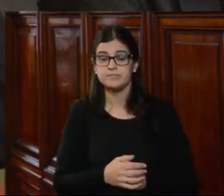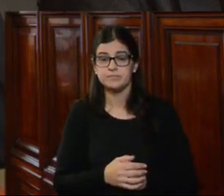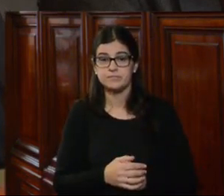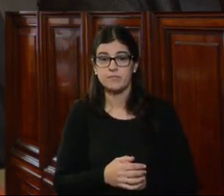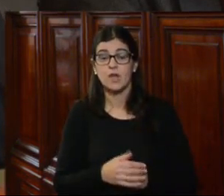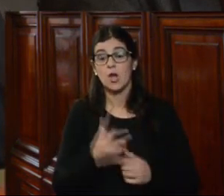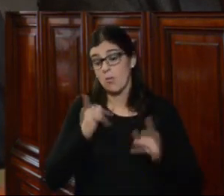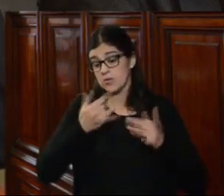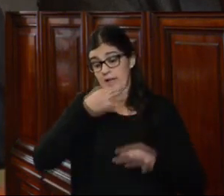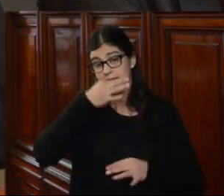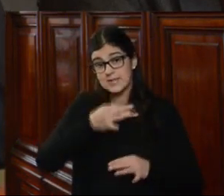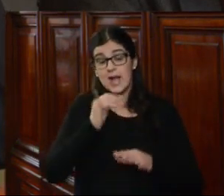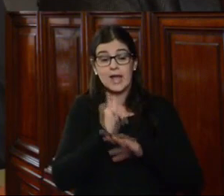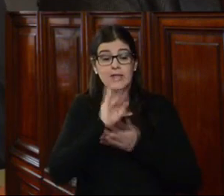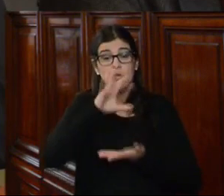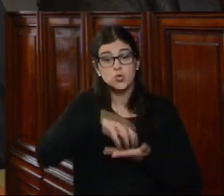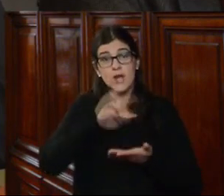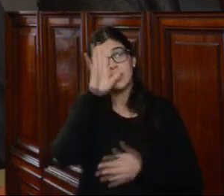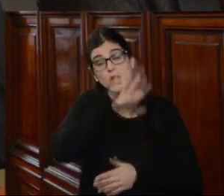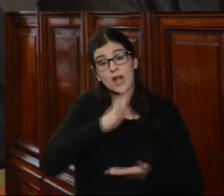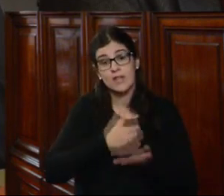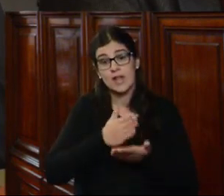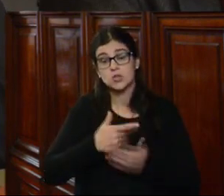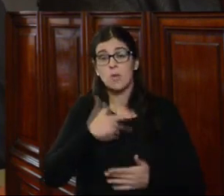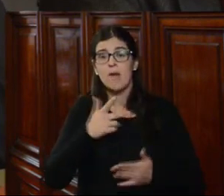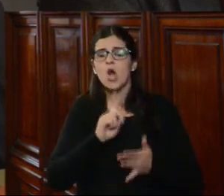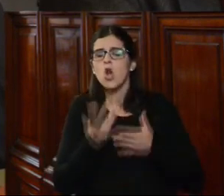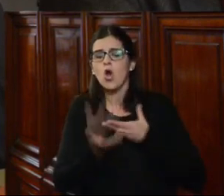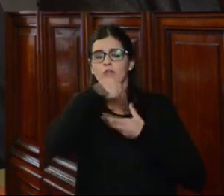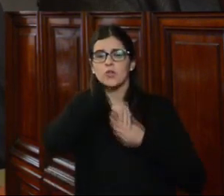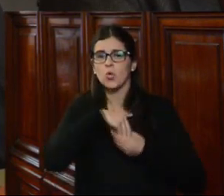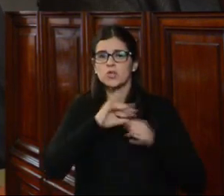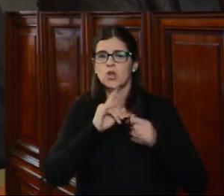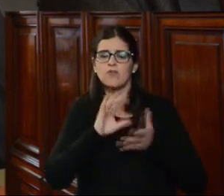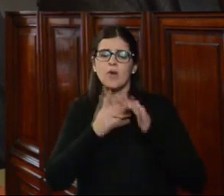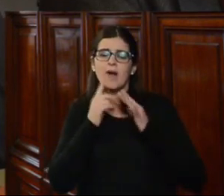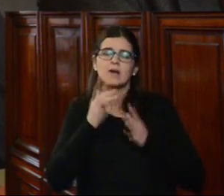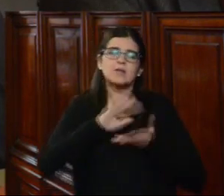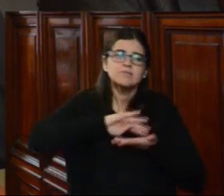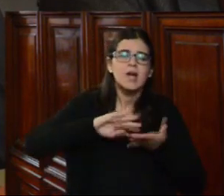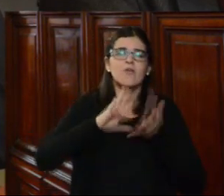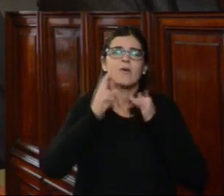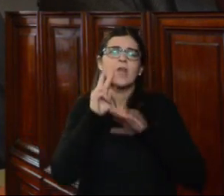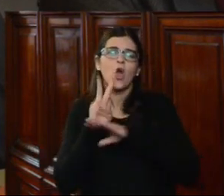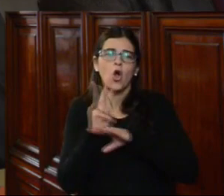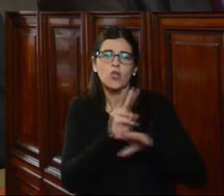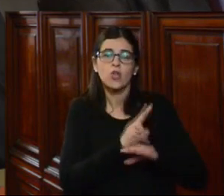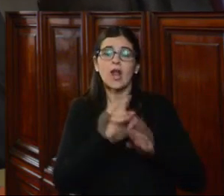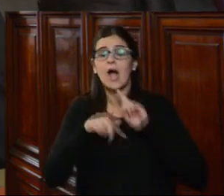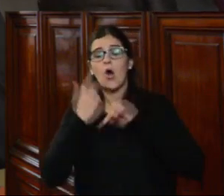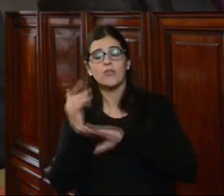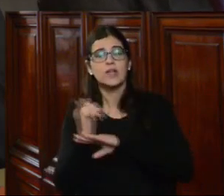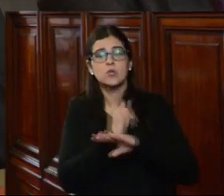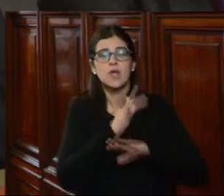Como decía, las Instituciones Nacionales de Derechos Humanos no constituyen formas excluyentes de control respecto a otras